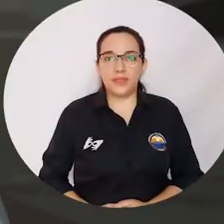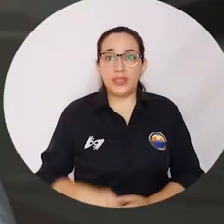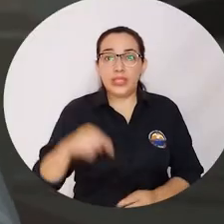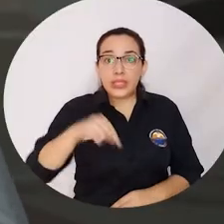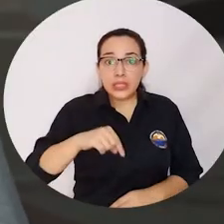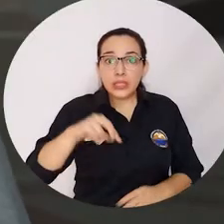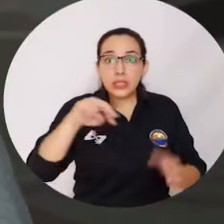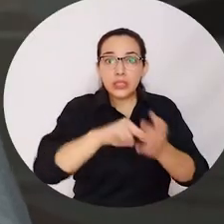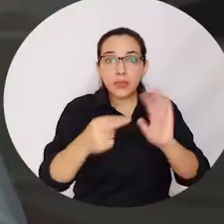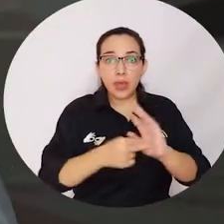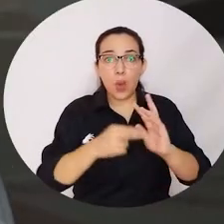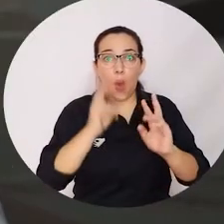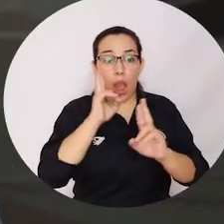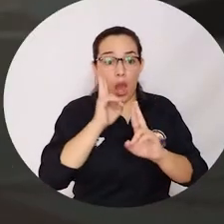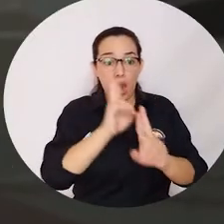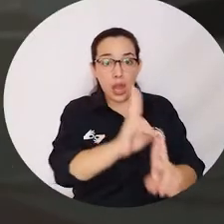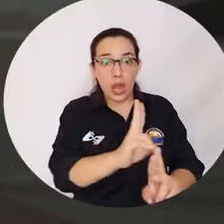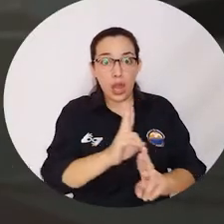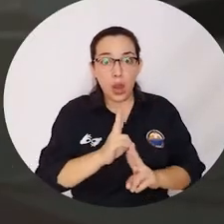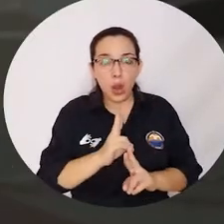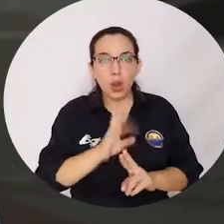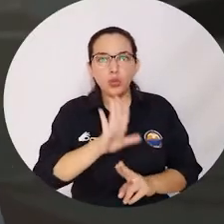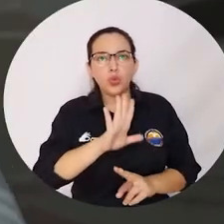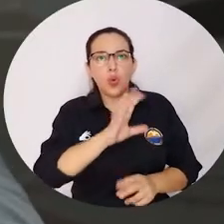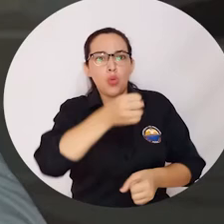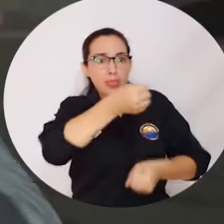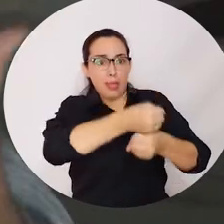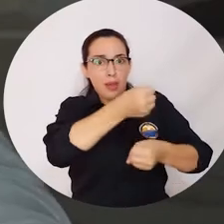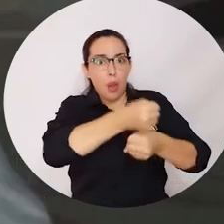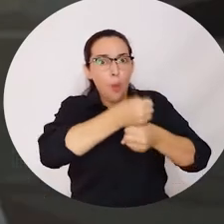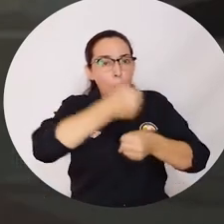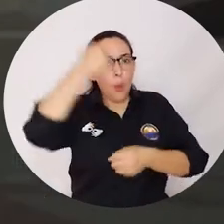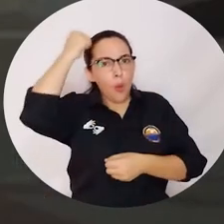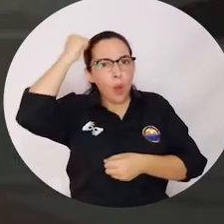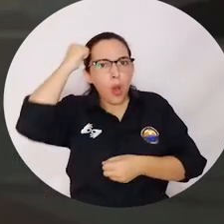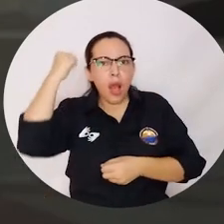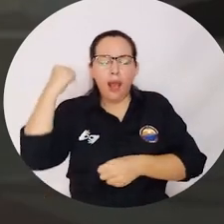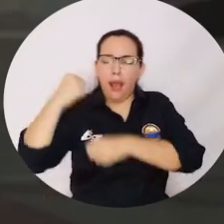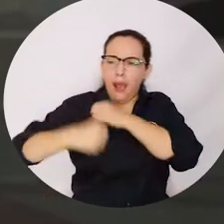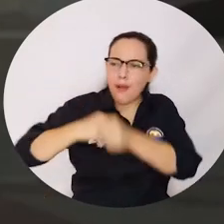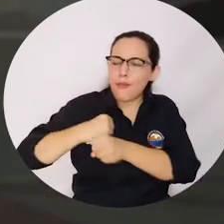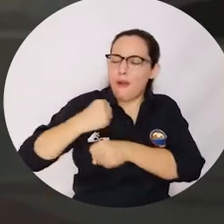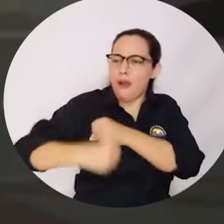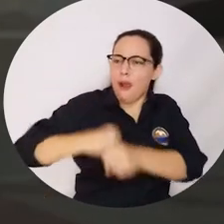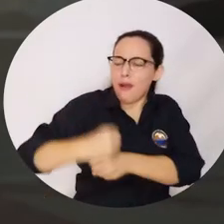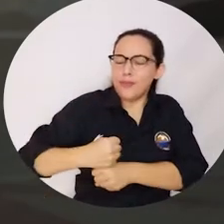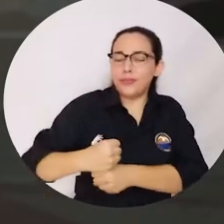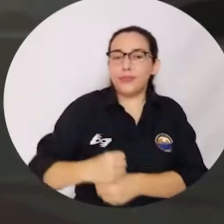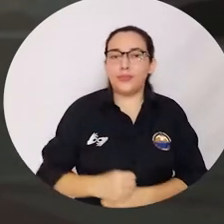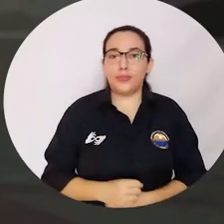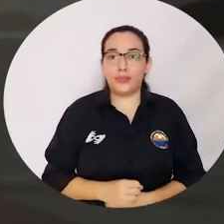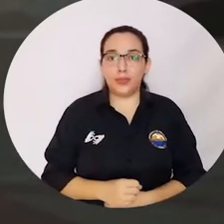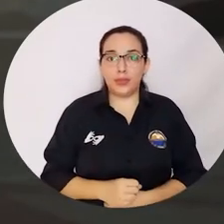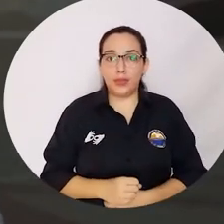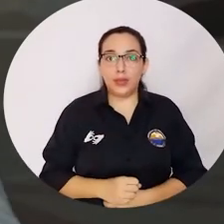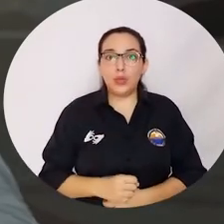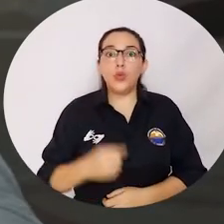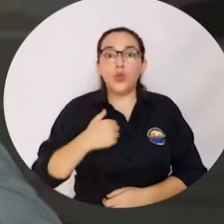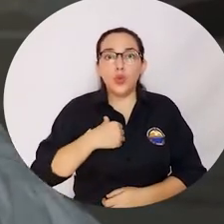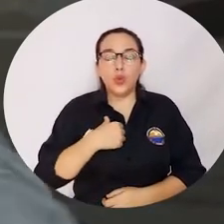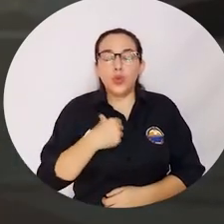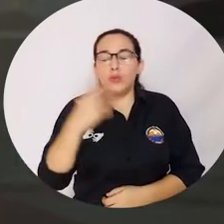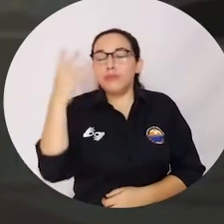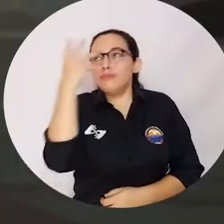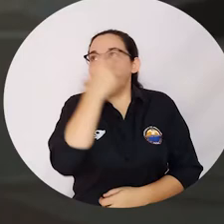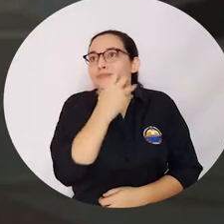Esto significa un reconocimiento a la labor docente desde hace muchos años y me